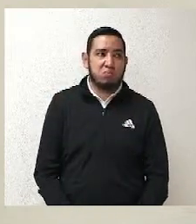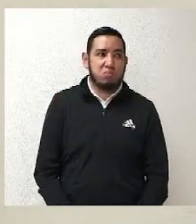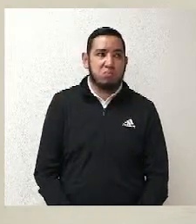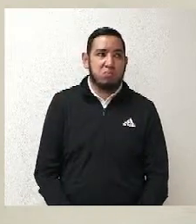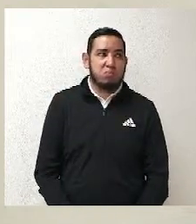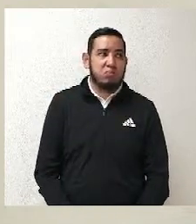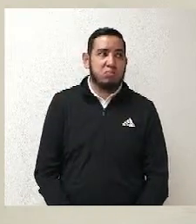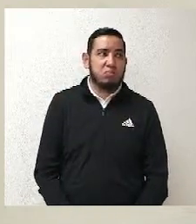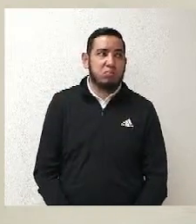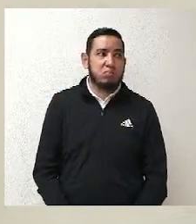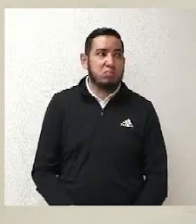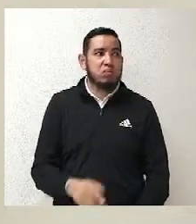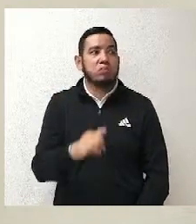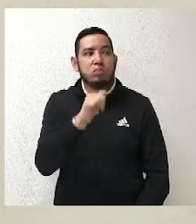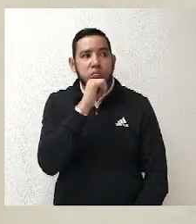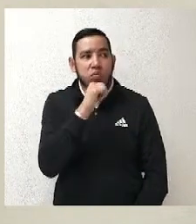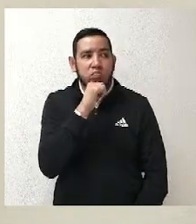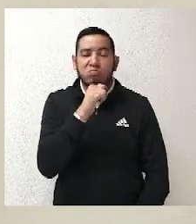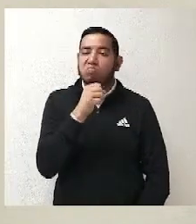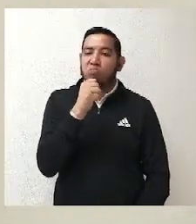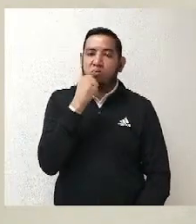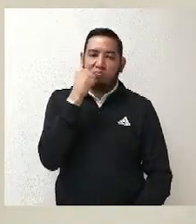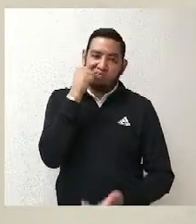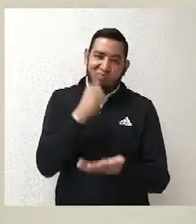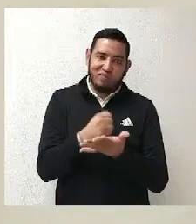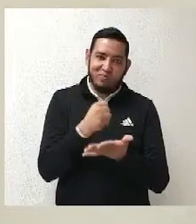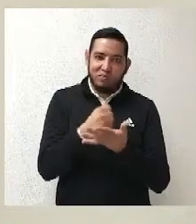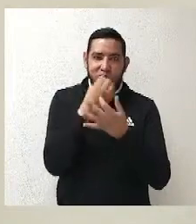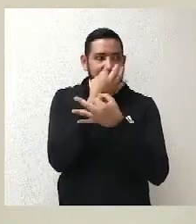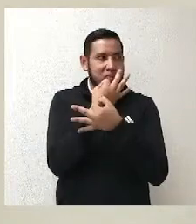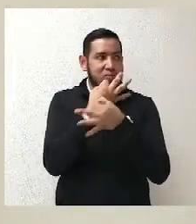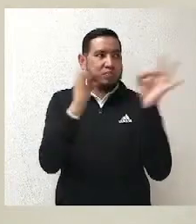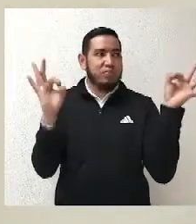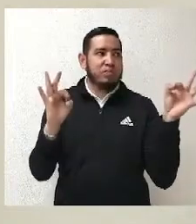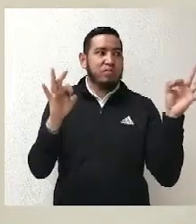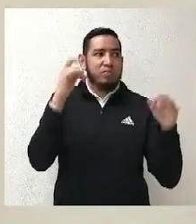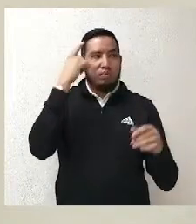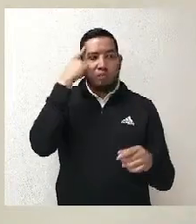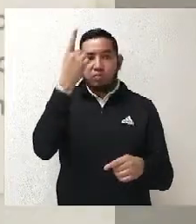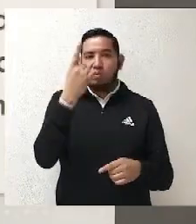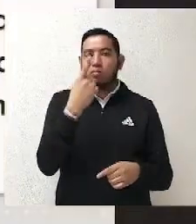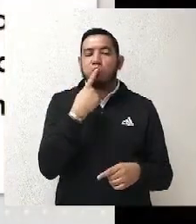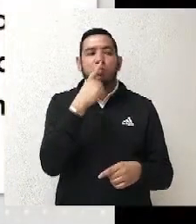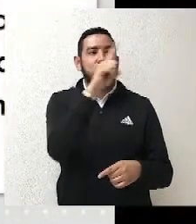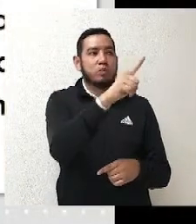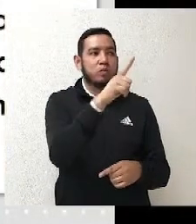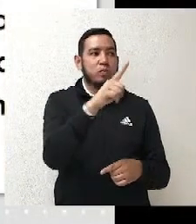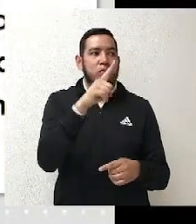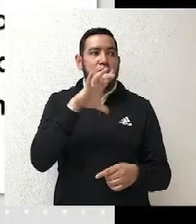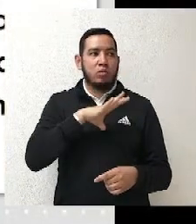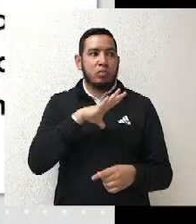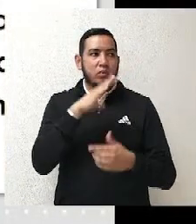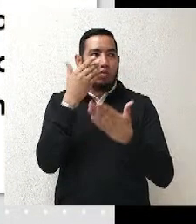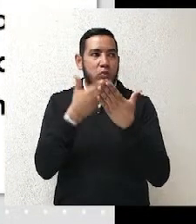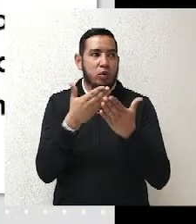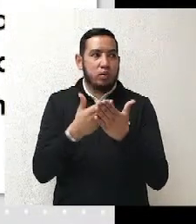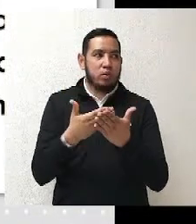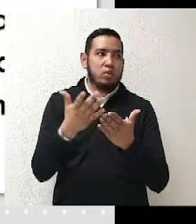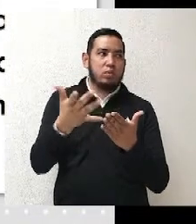Aún cuando sólo está obligada a publicar la lista de las solicitudes aprobadas, se tiene la obligación de garantizar el derecho a la información del prometo como participante.